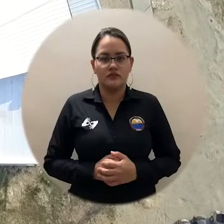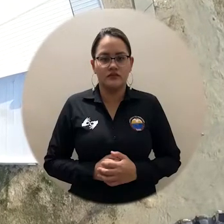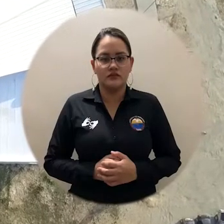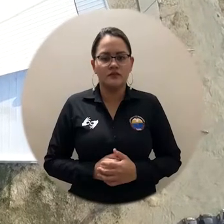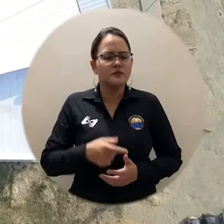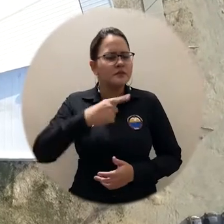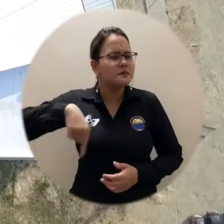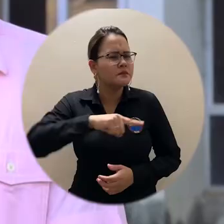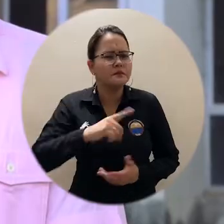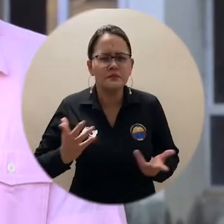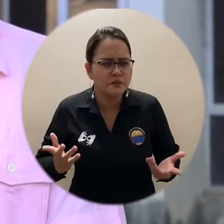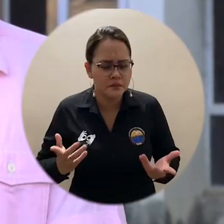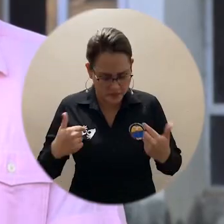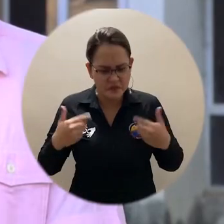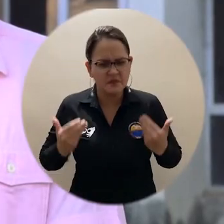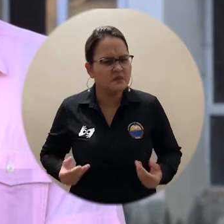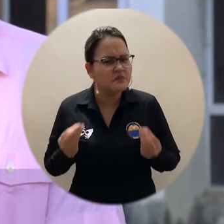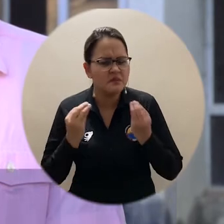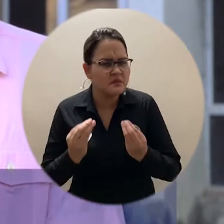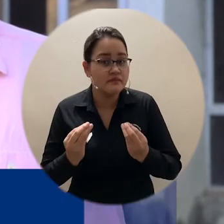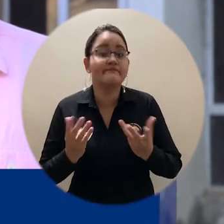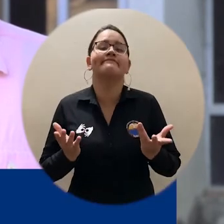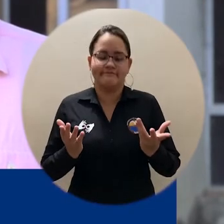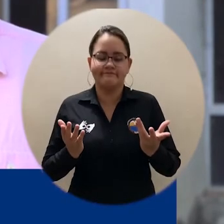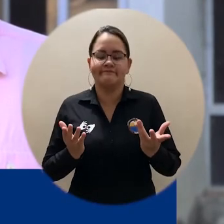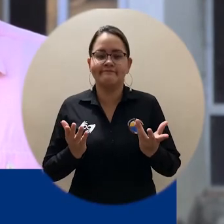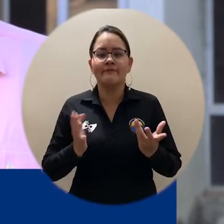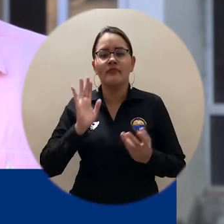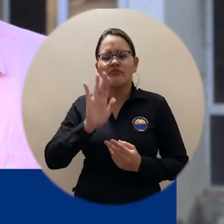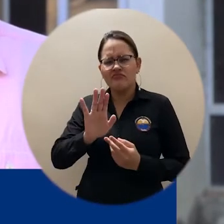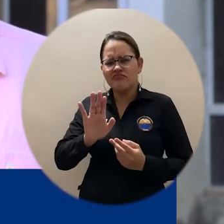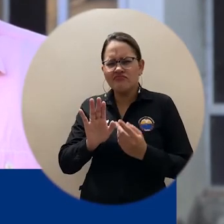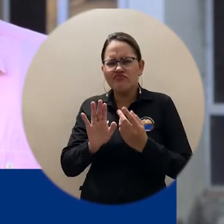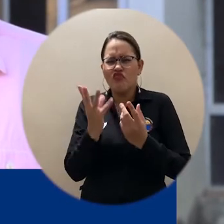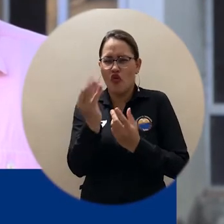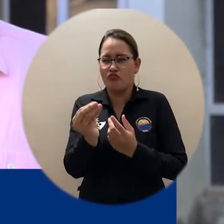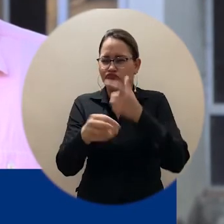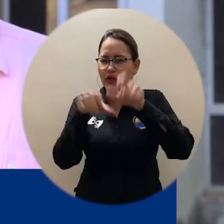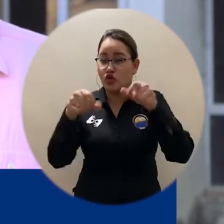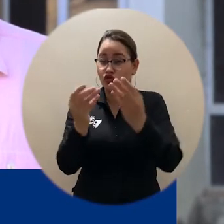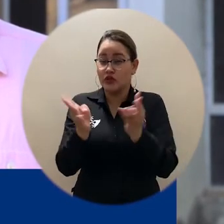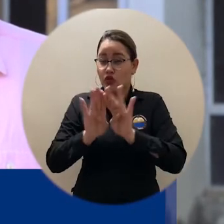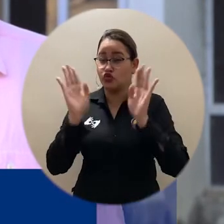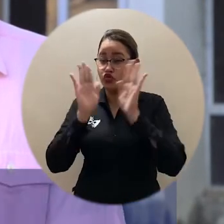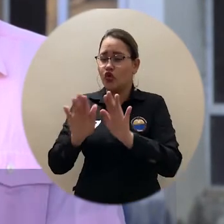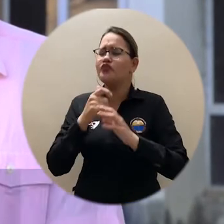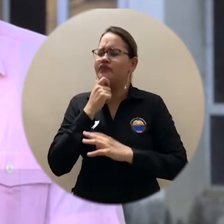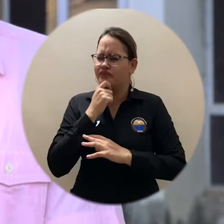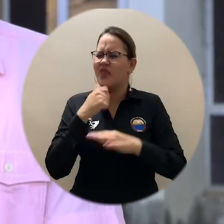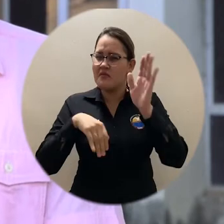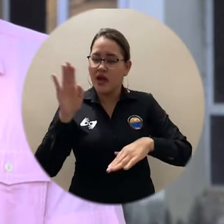Me encuentro aquí precisamente para responder a un grupo de senadores que han querido enlodar un